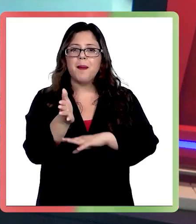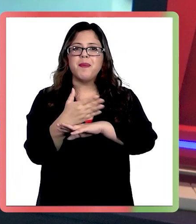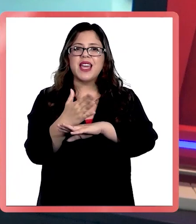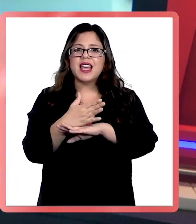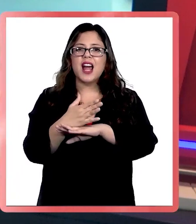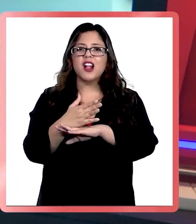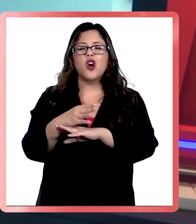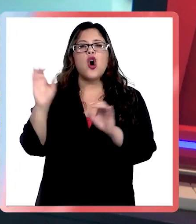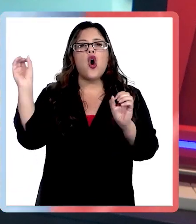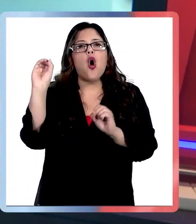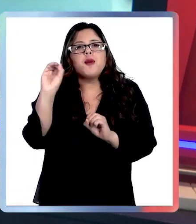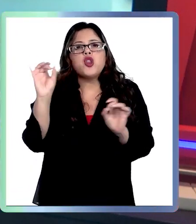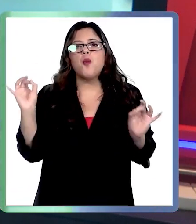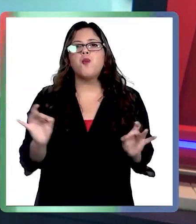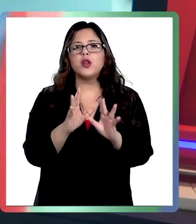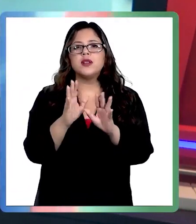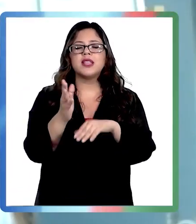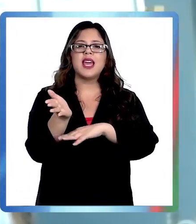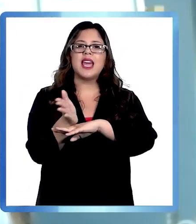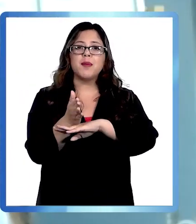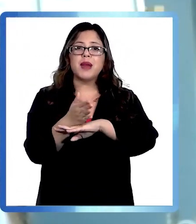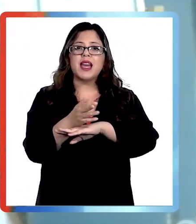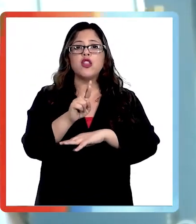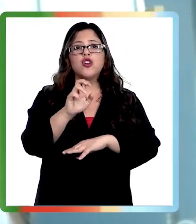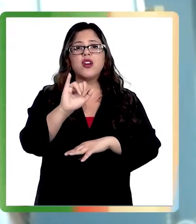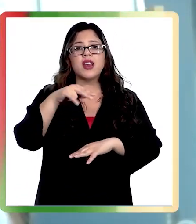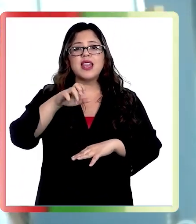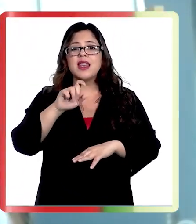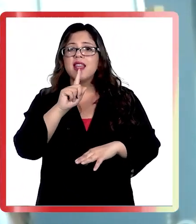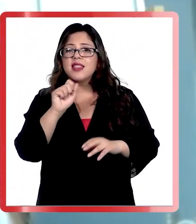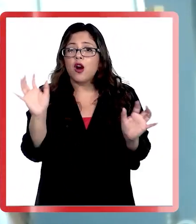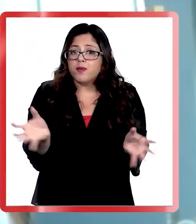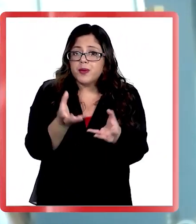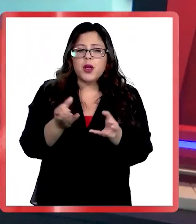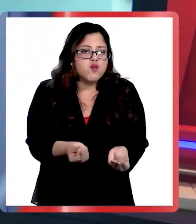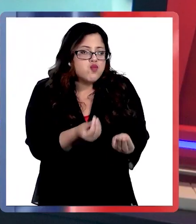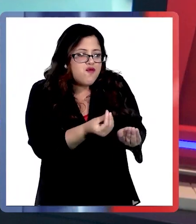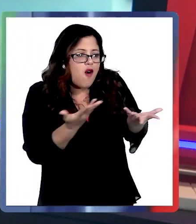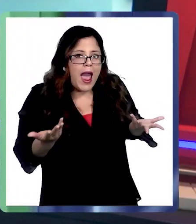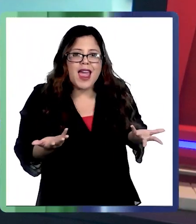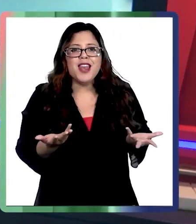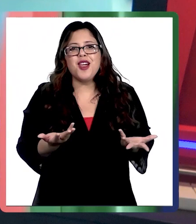¿Qué le parecería una reineta con ensalada? Exquisito, demasiado bueno.